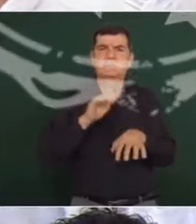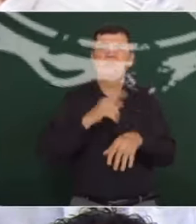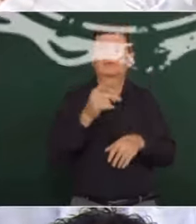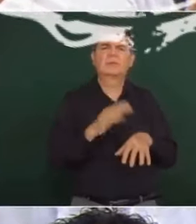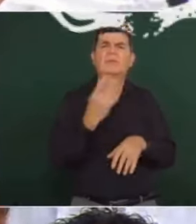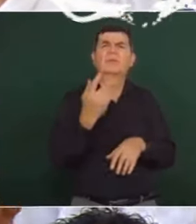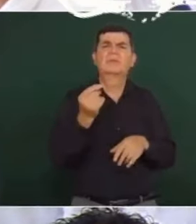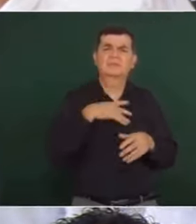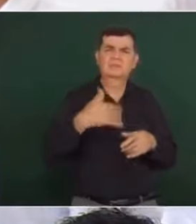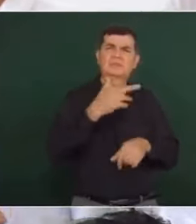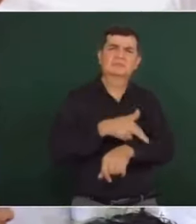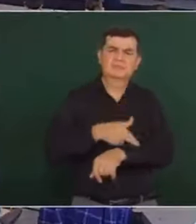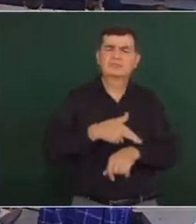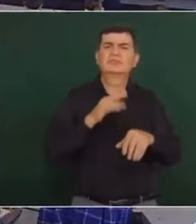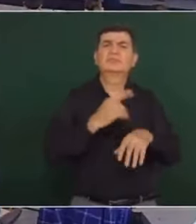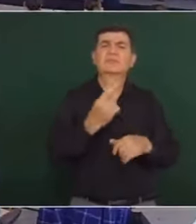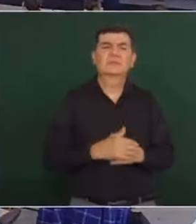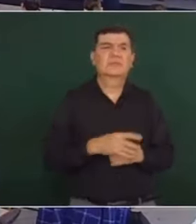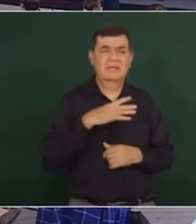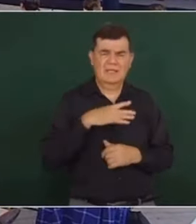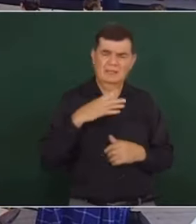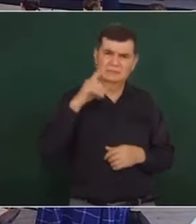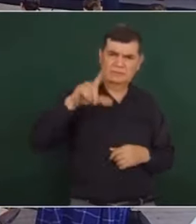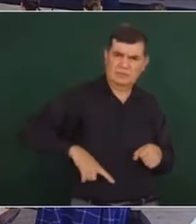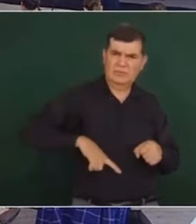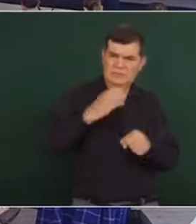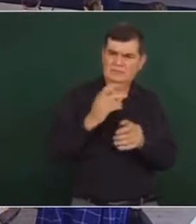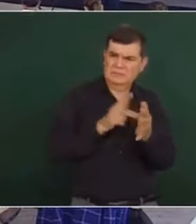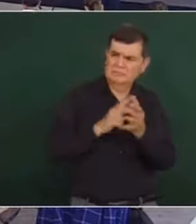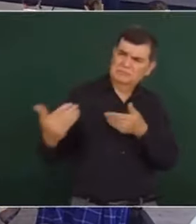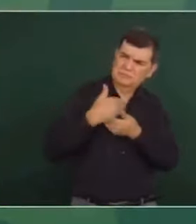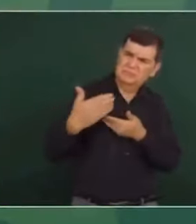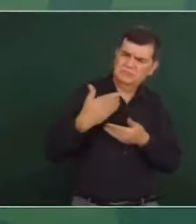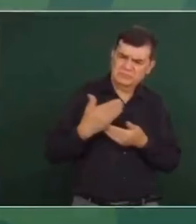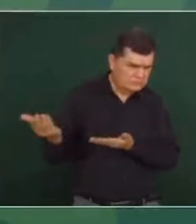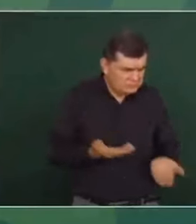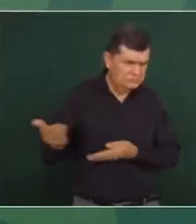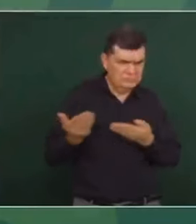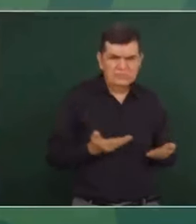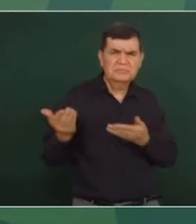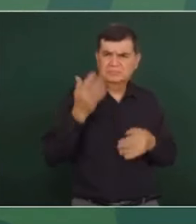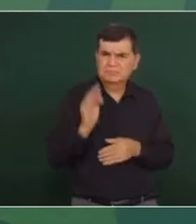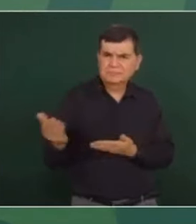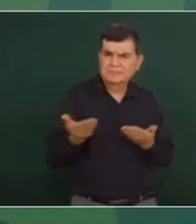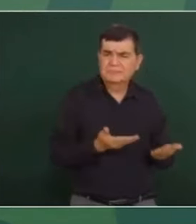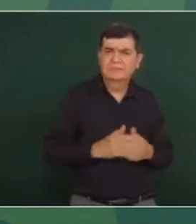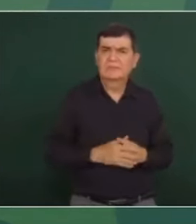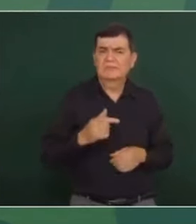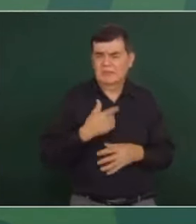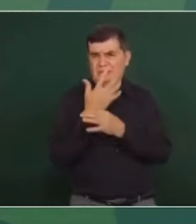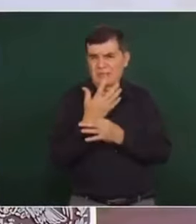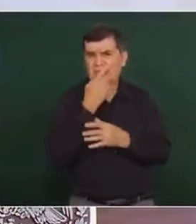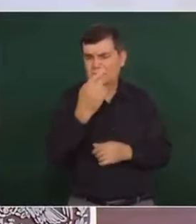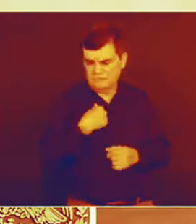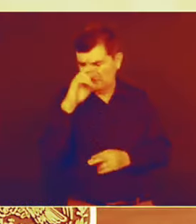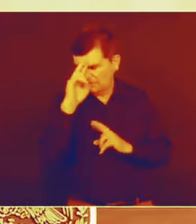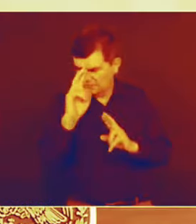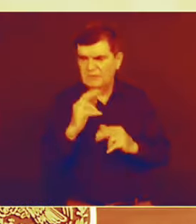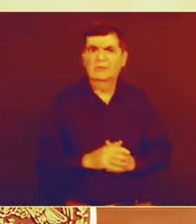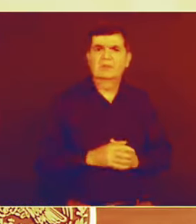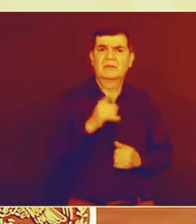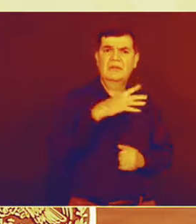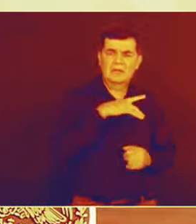¿Por qué no recibirlos en Palacio Nacional y buscar una solución a Porque los están recibiendo en gobernación varias veces. Y sostengo, con todo respeto,